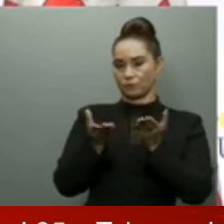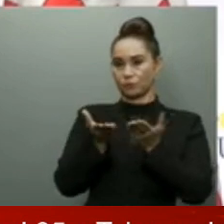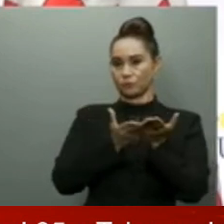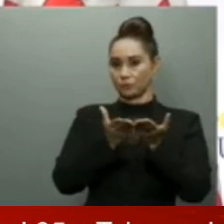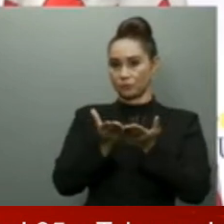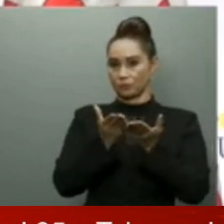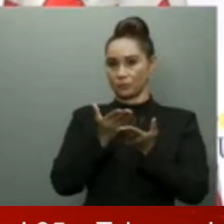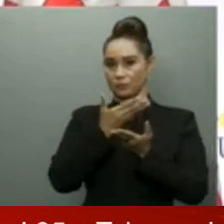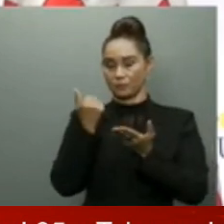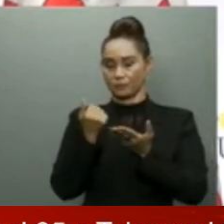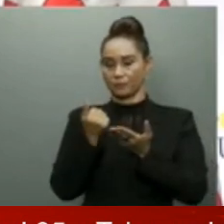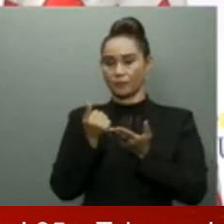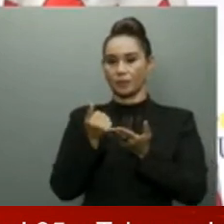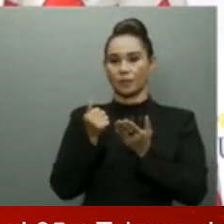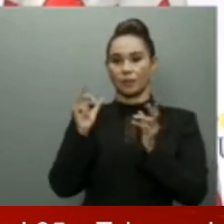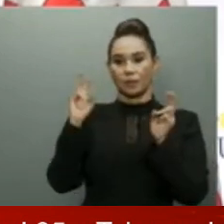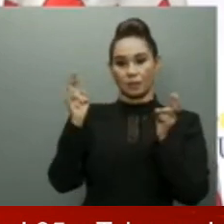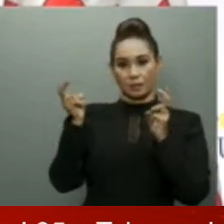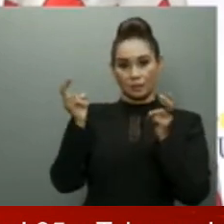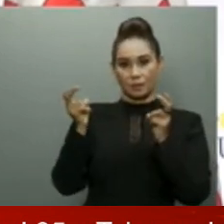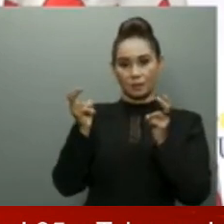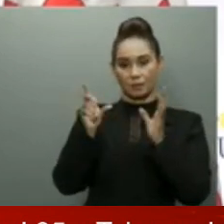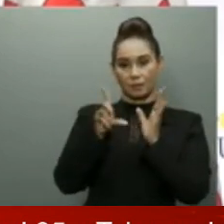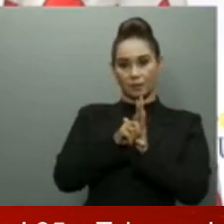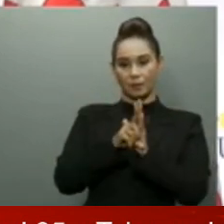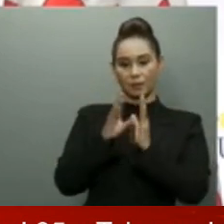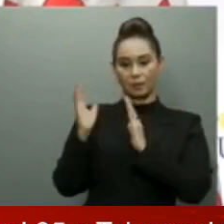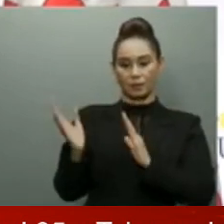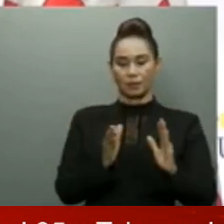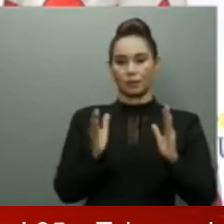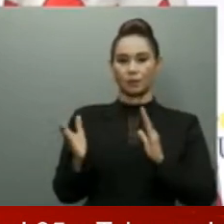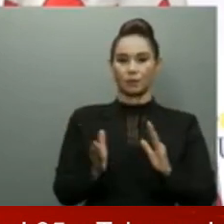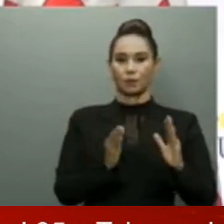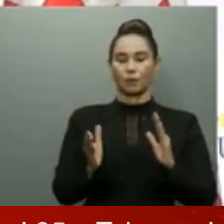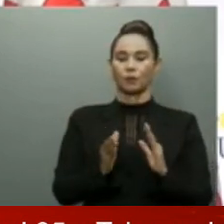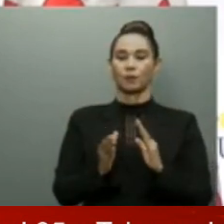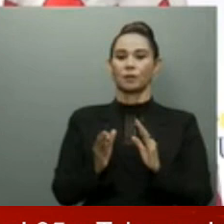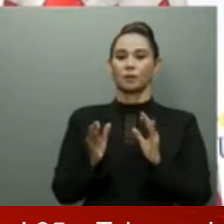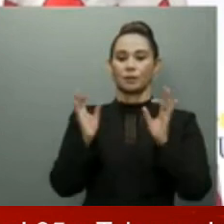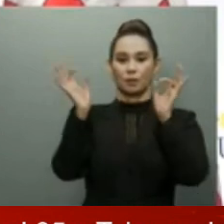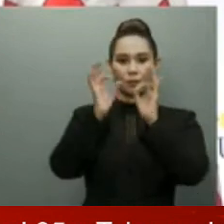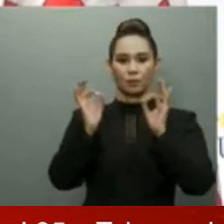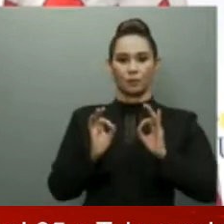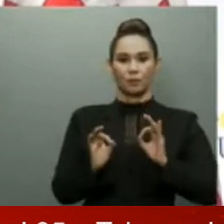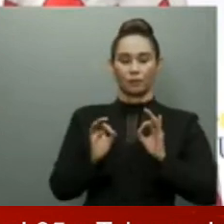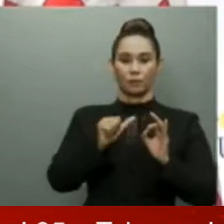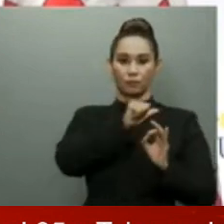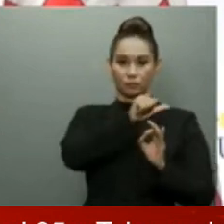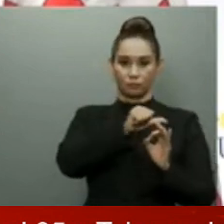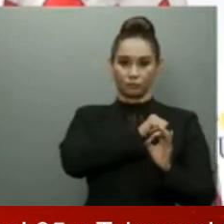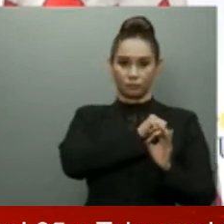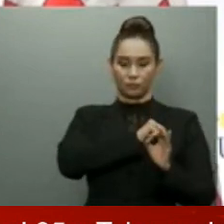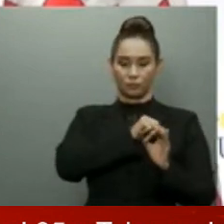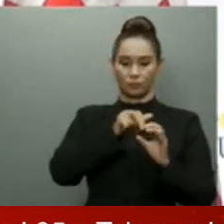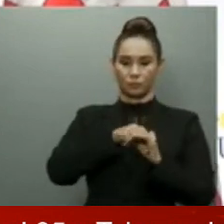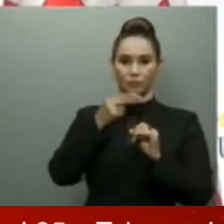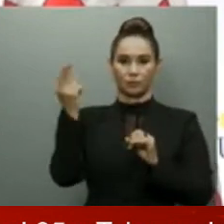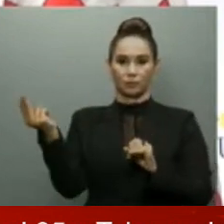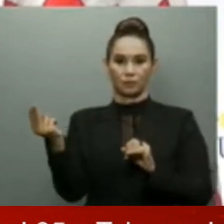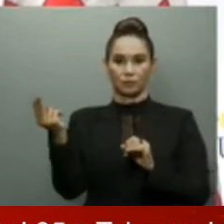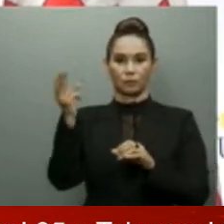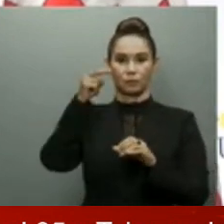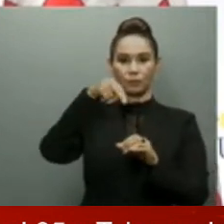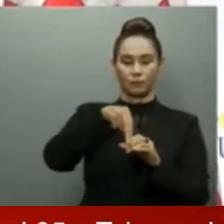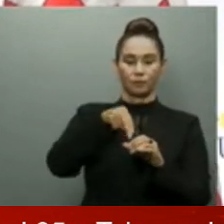y Orden sea un modelo de conducta dentro y fuera de la Policía Nacional. Desde este